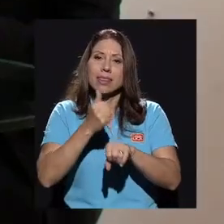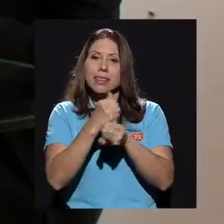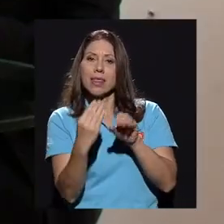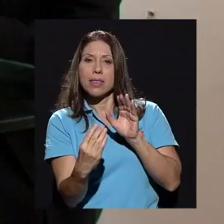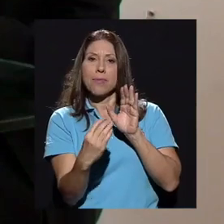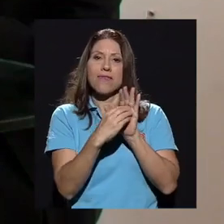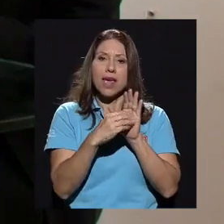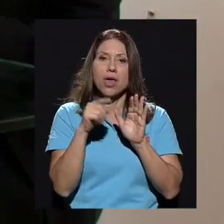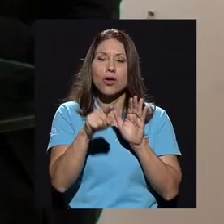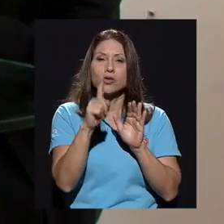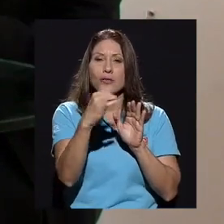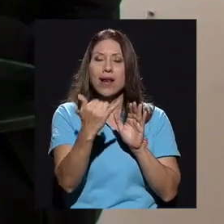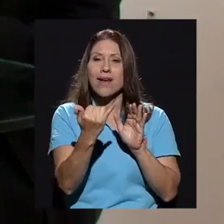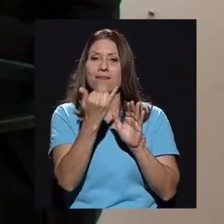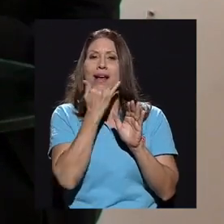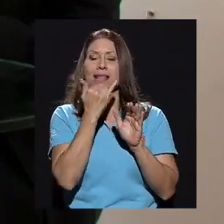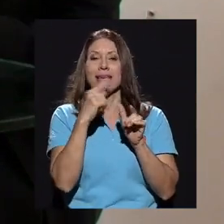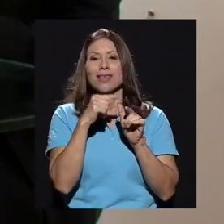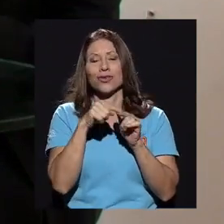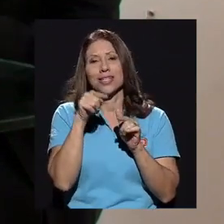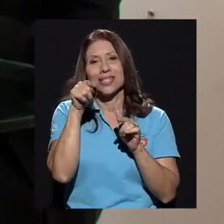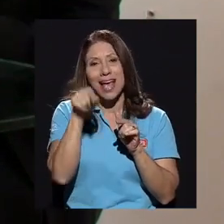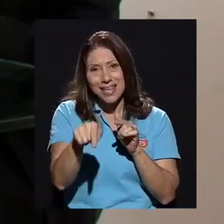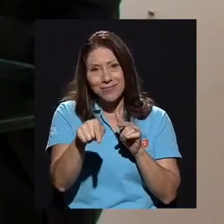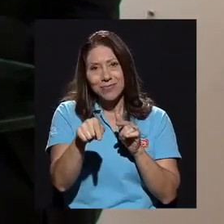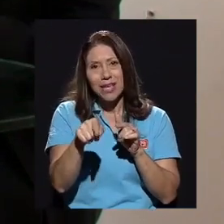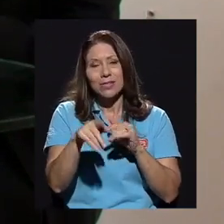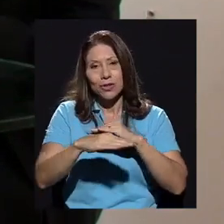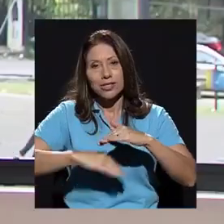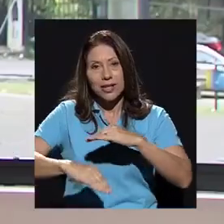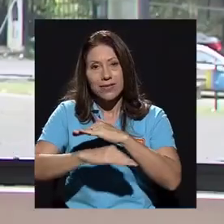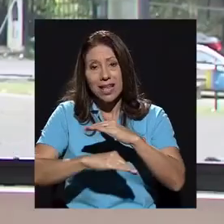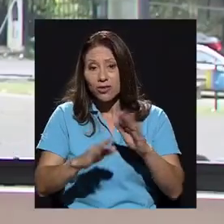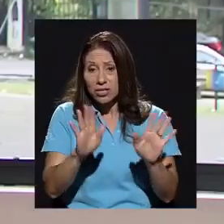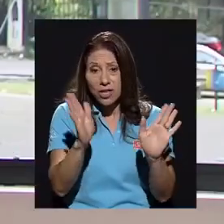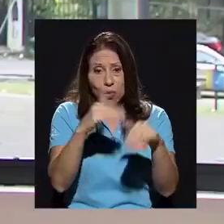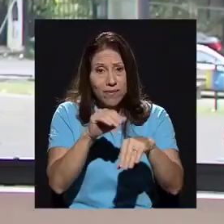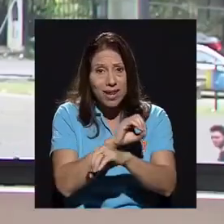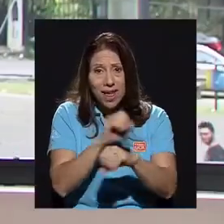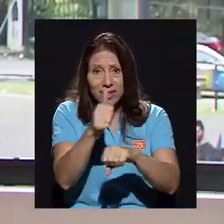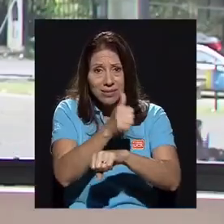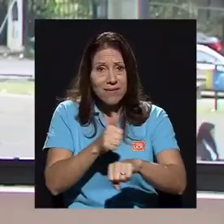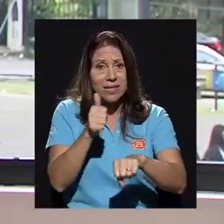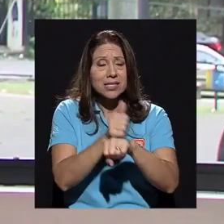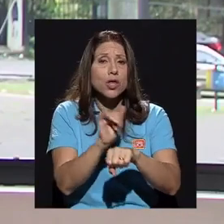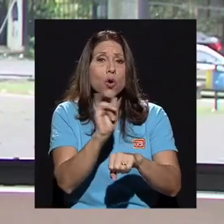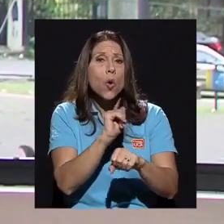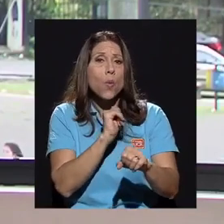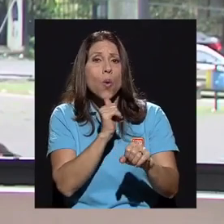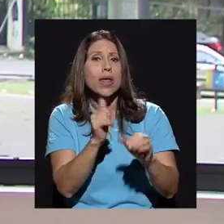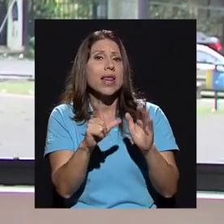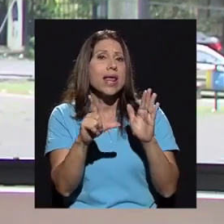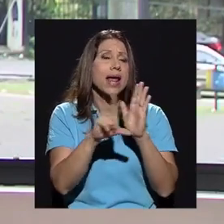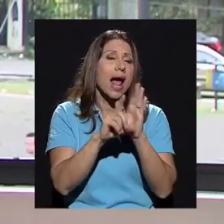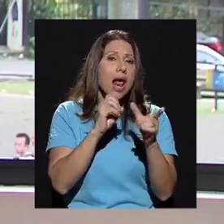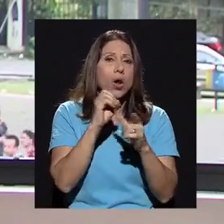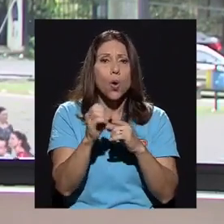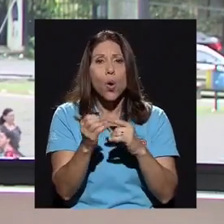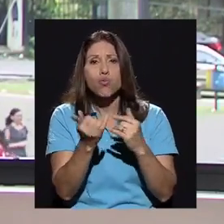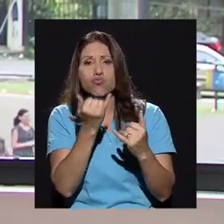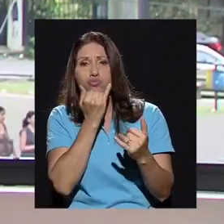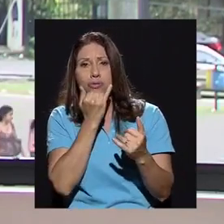Entonces, ahí es donde se está basando el no estar tipificado. No se considera, digamos, como un error en donde